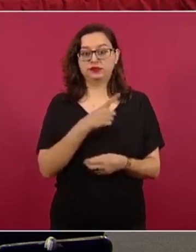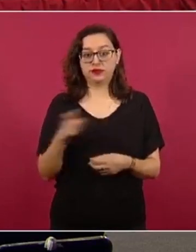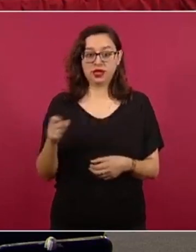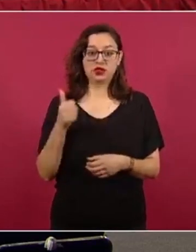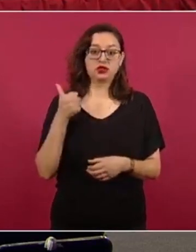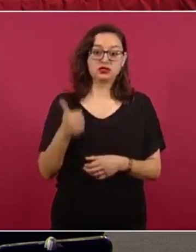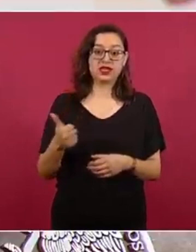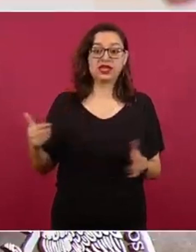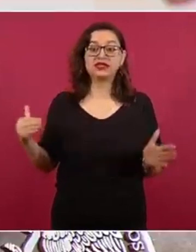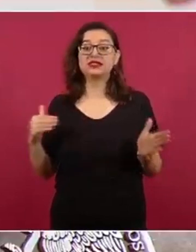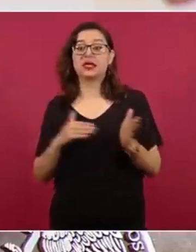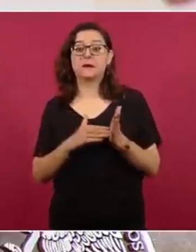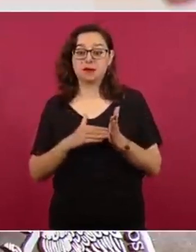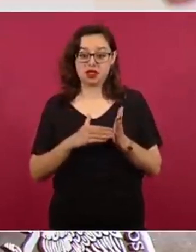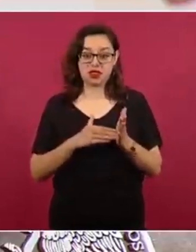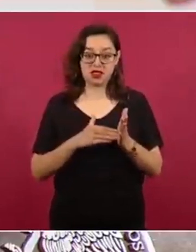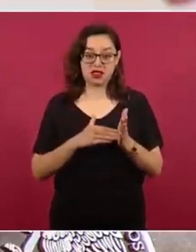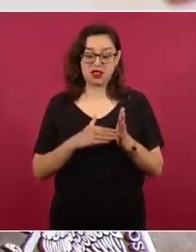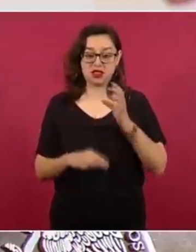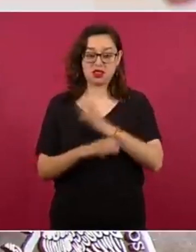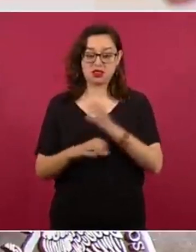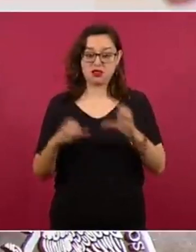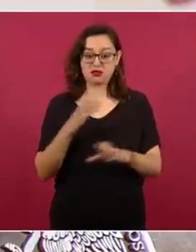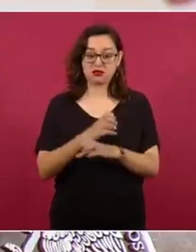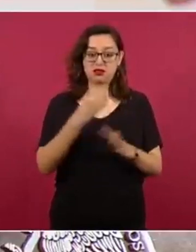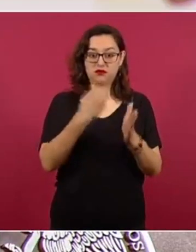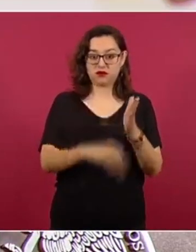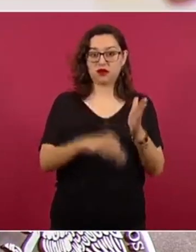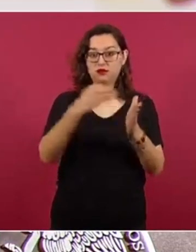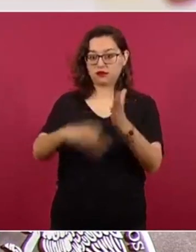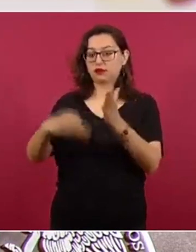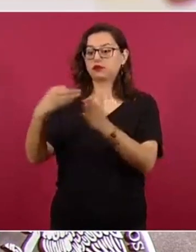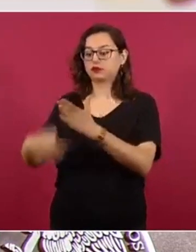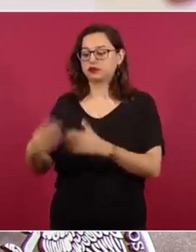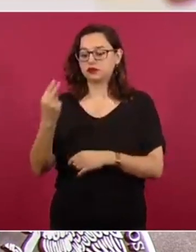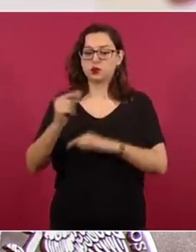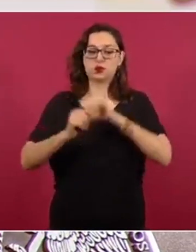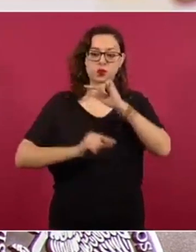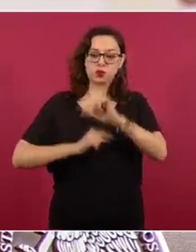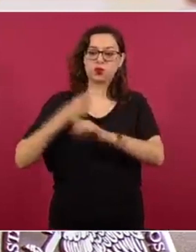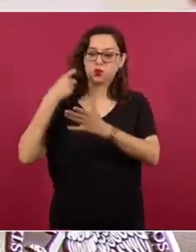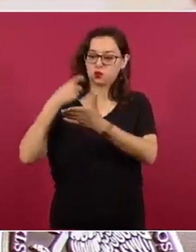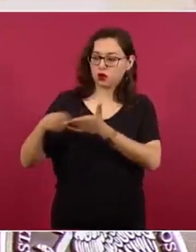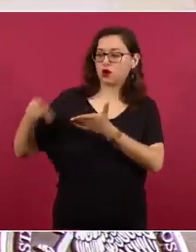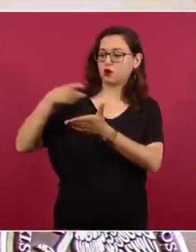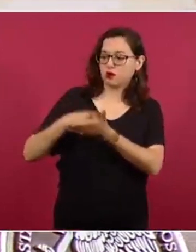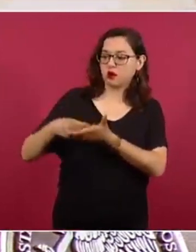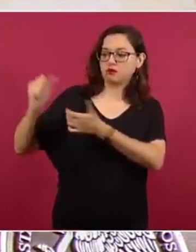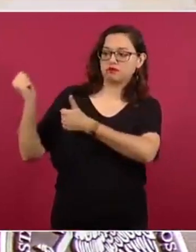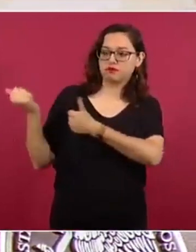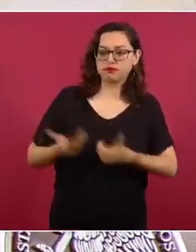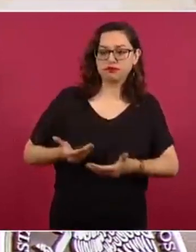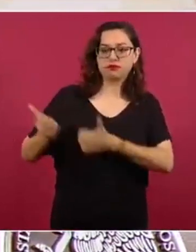equipos en los 15 estados que se tienen que ir adquiriendo. Y aquí vamos a ver semana con semana cómo va el avance de la adquisición